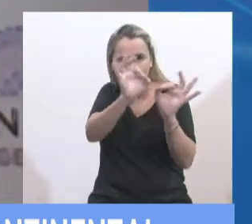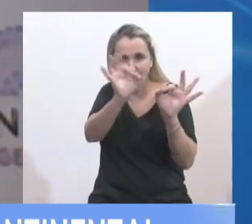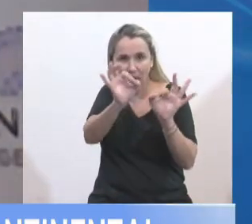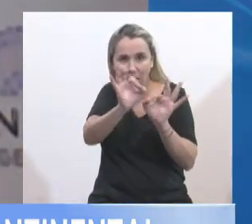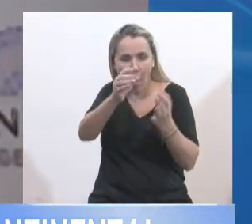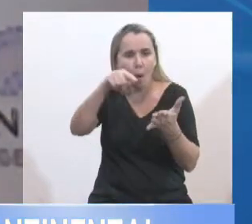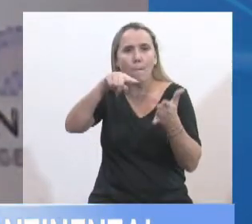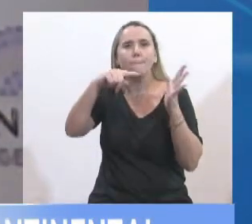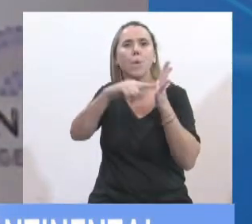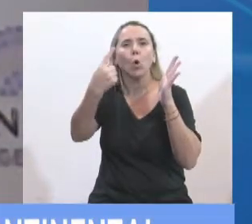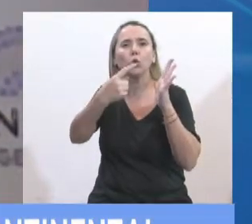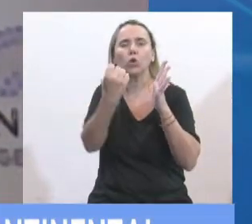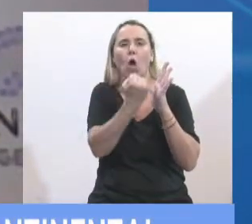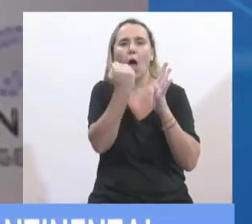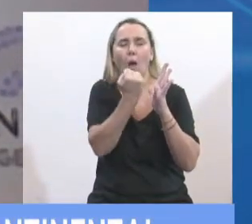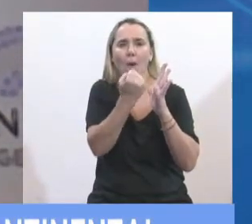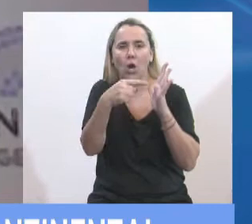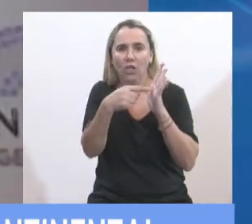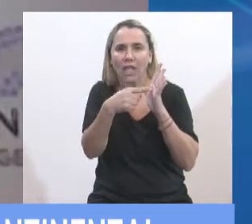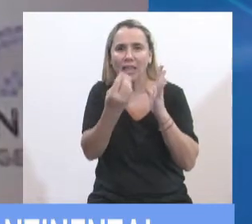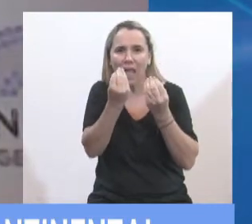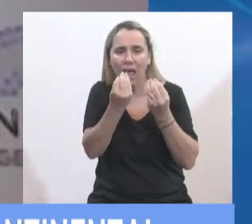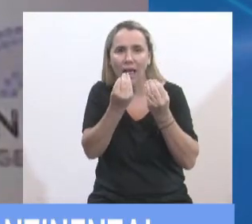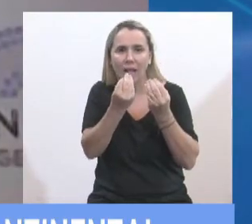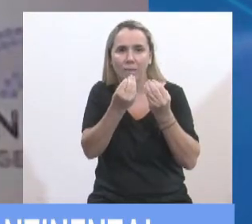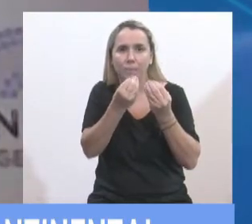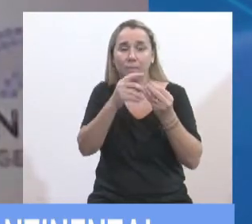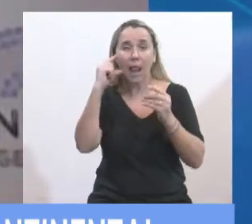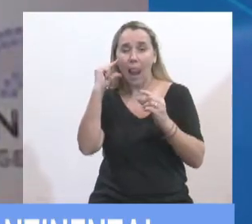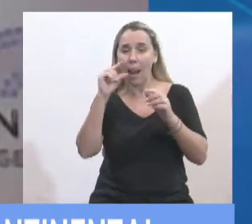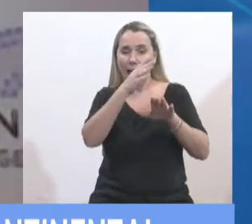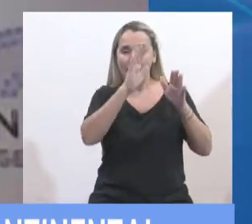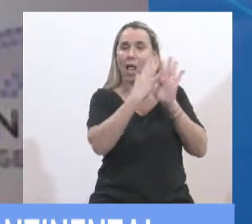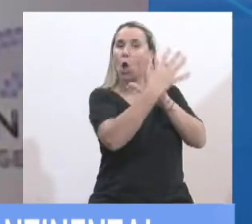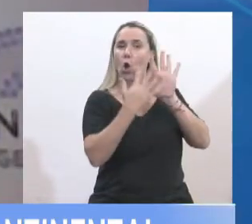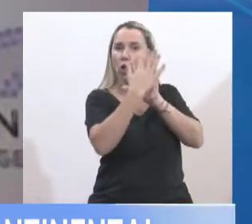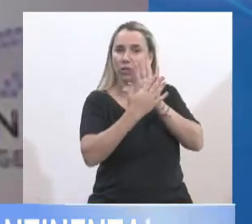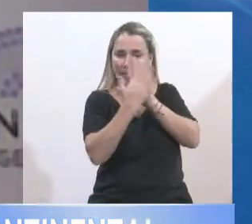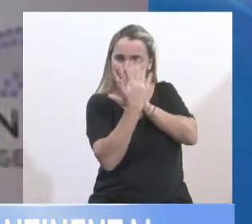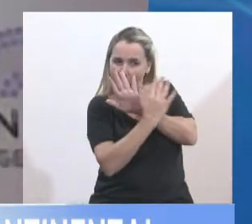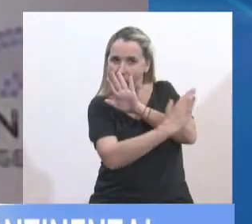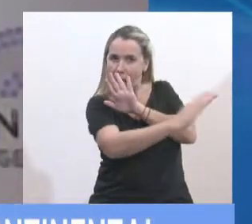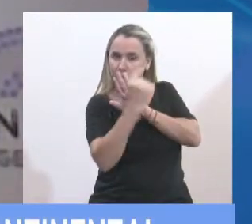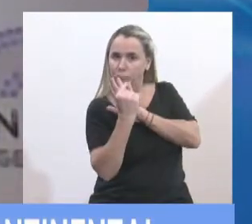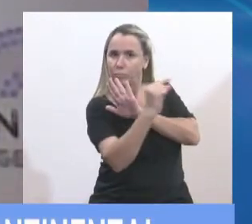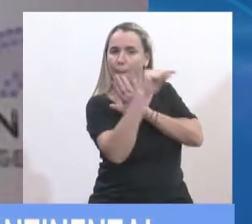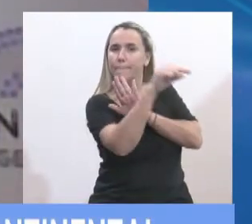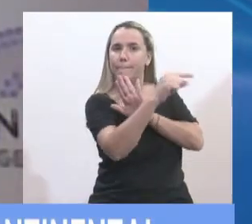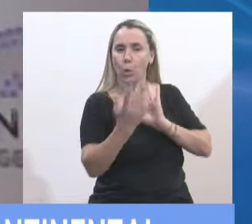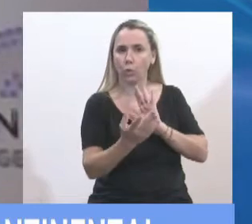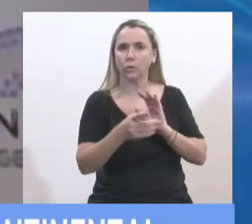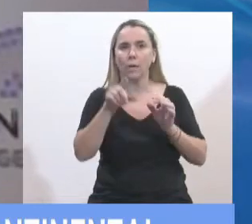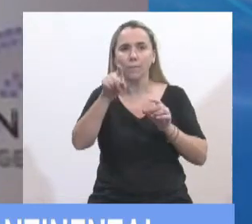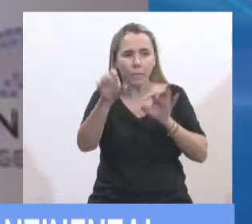provechoso para la Argentina, es decir, aquel lo más lejano posible del punto base. Llevar a cabo